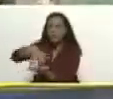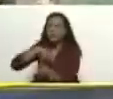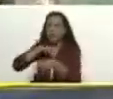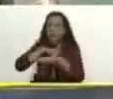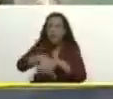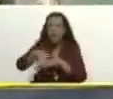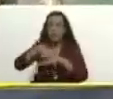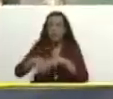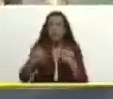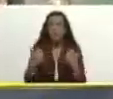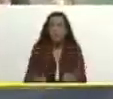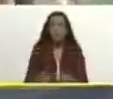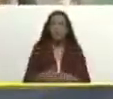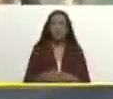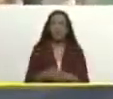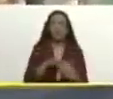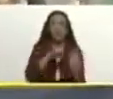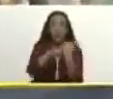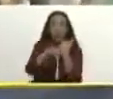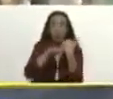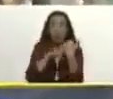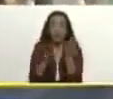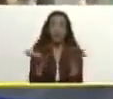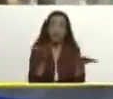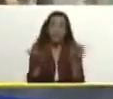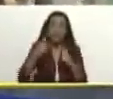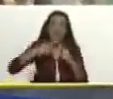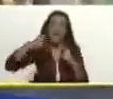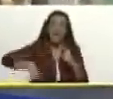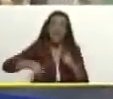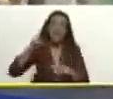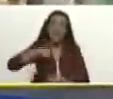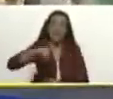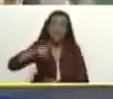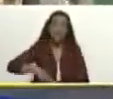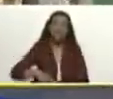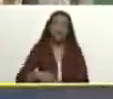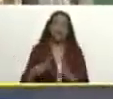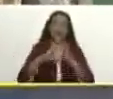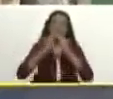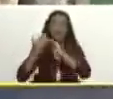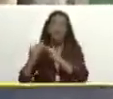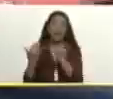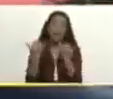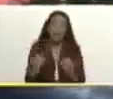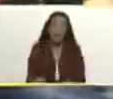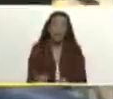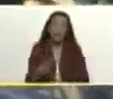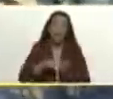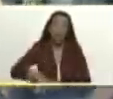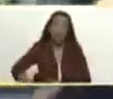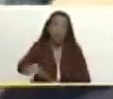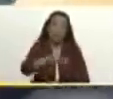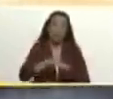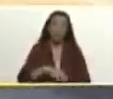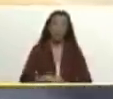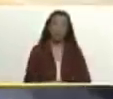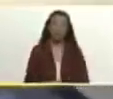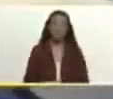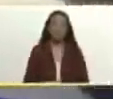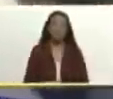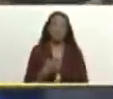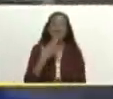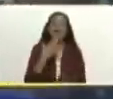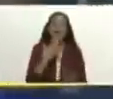y los brocales aceras y todos los servicios que necesitamos necesitamos la comunidad aquí en general de la comunidad de Sequel Zamora